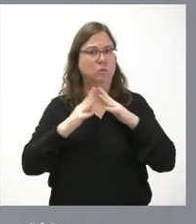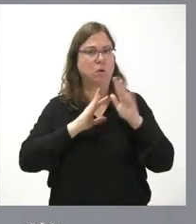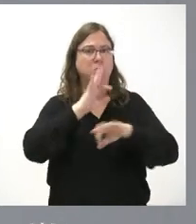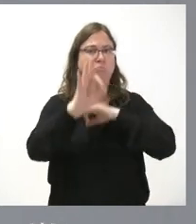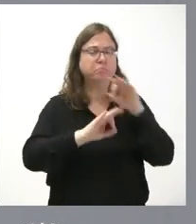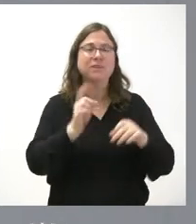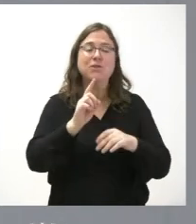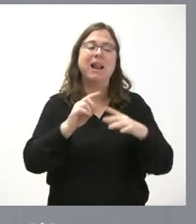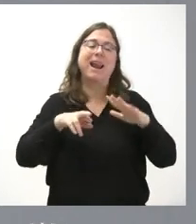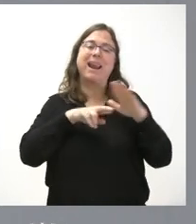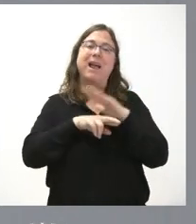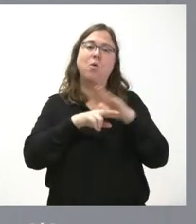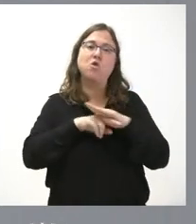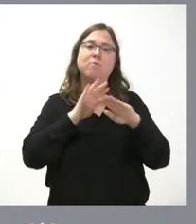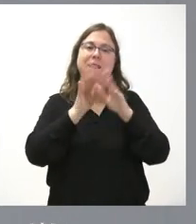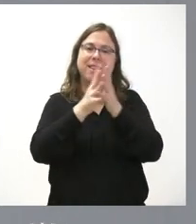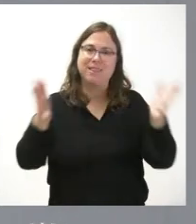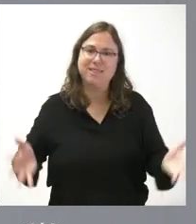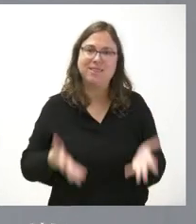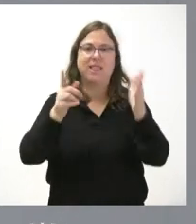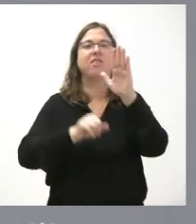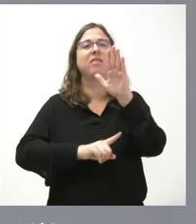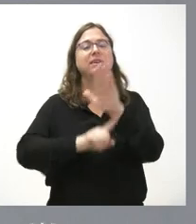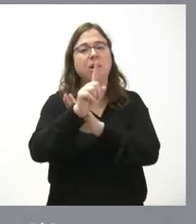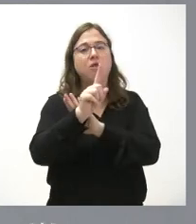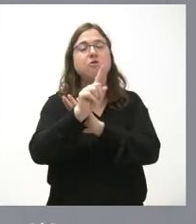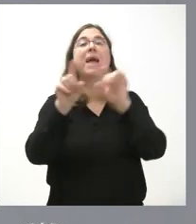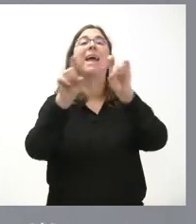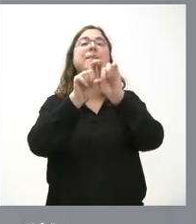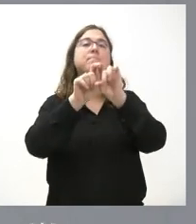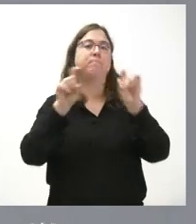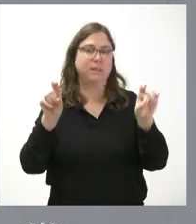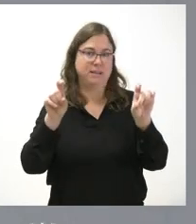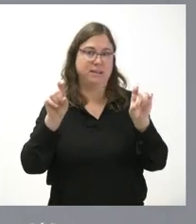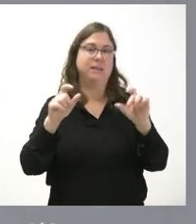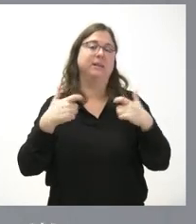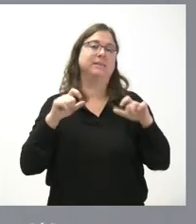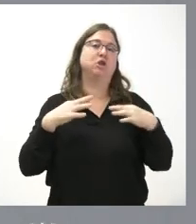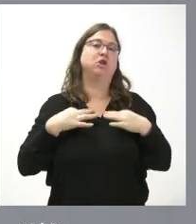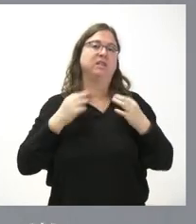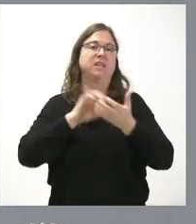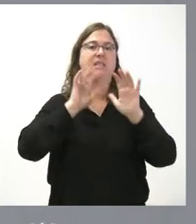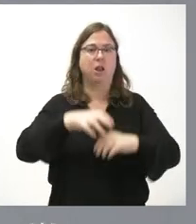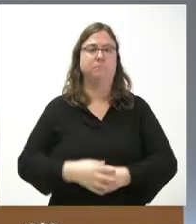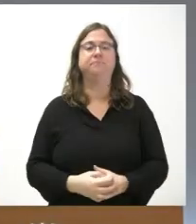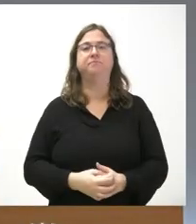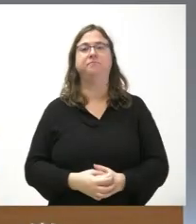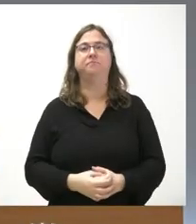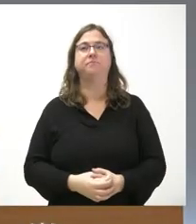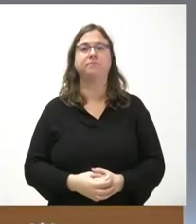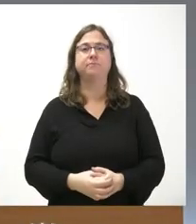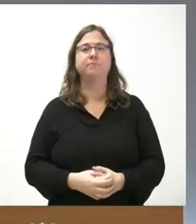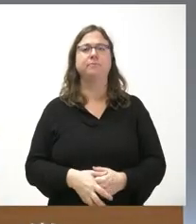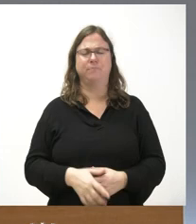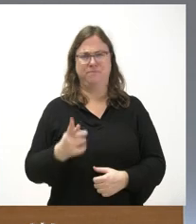son unos recursos para fomentar el desarrollo y el crecimiento de las empresas del sector textil de Castiglione Sí,